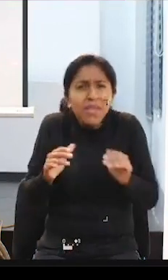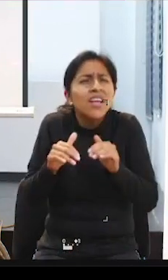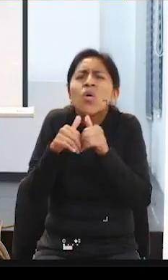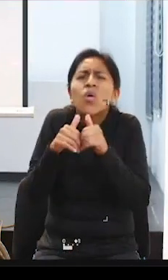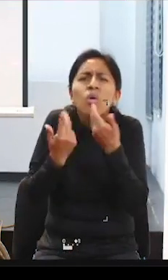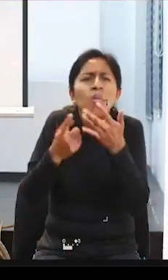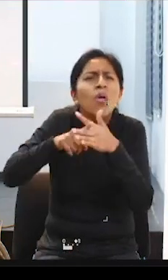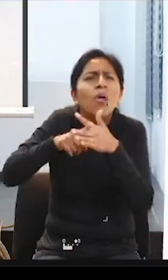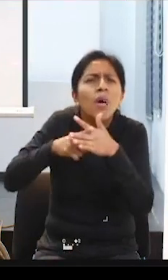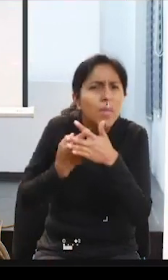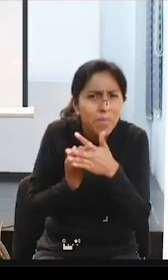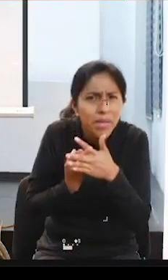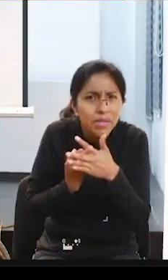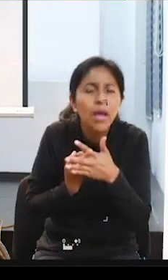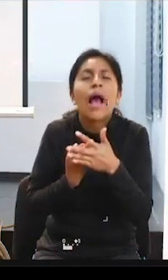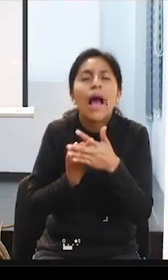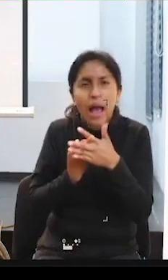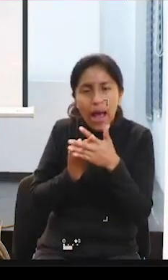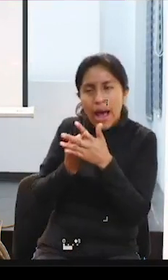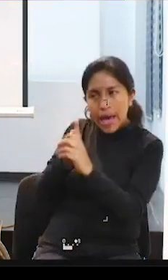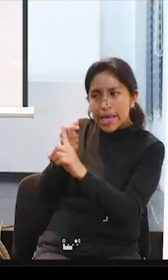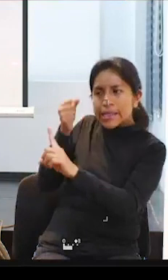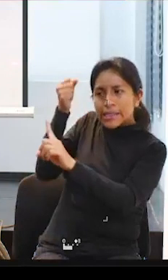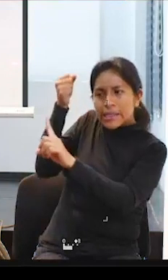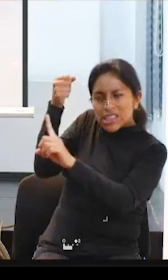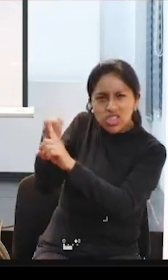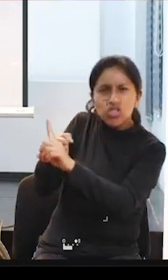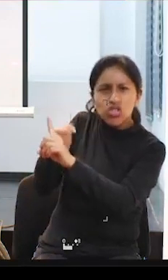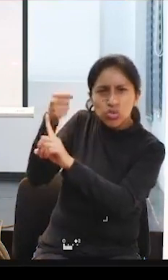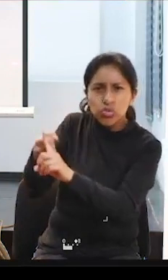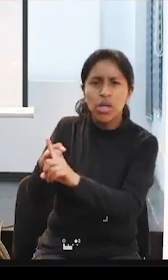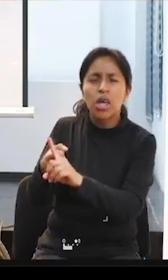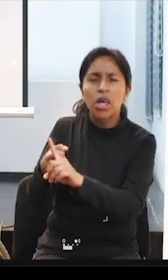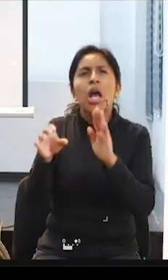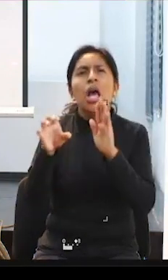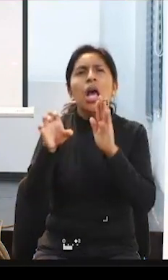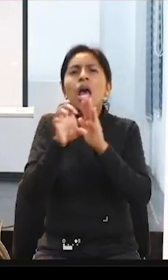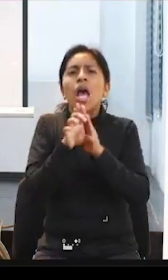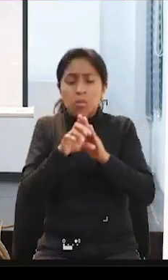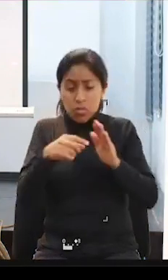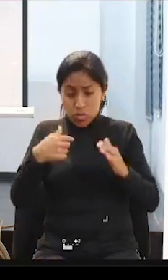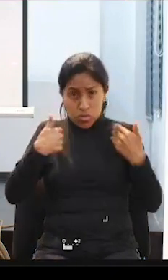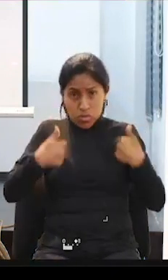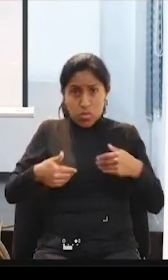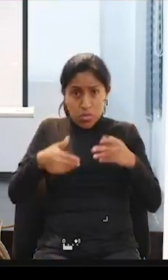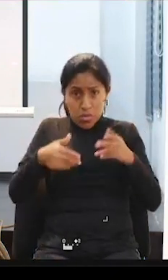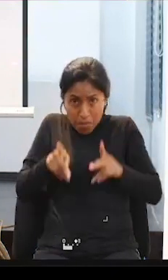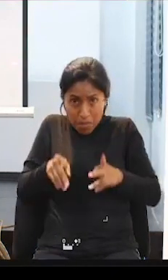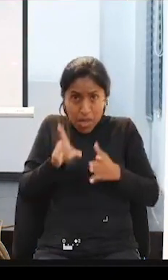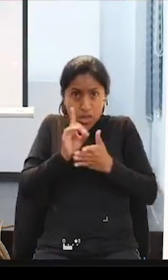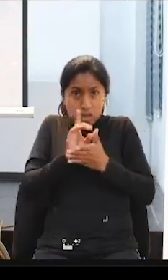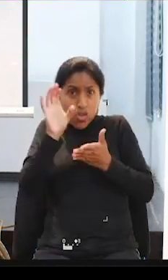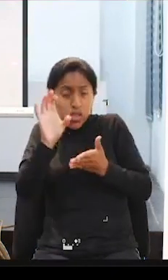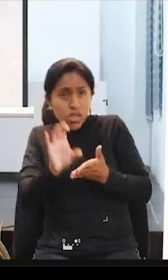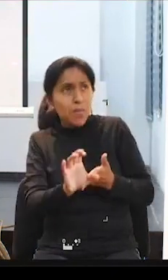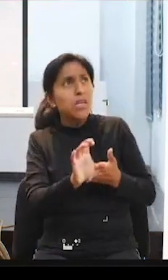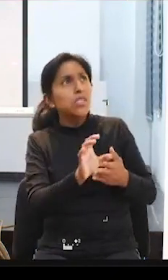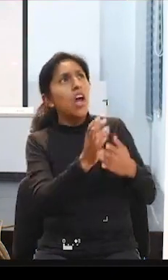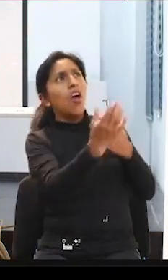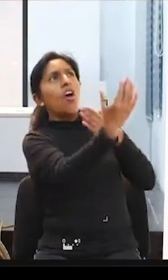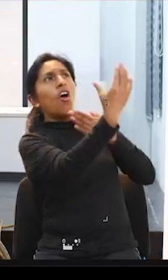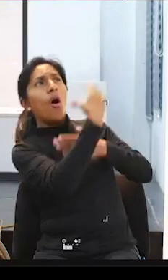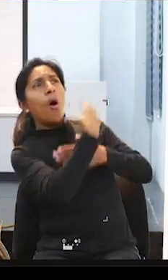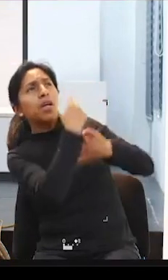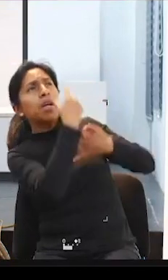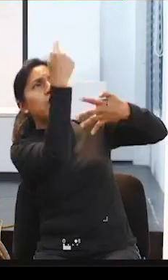partir de la lucha, a partir de no conformarse con lo que el resto de las personas decidan o definan